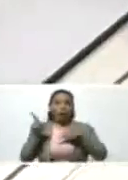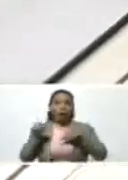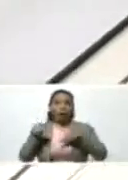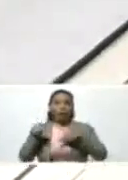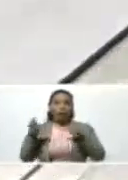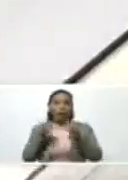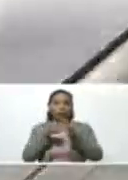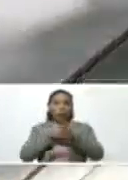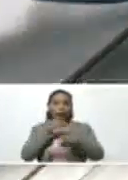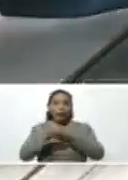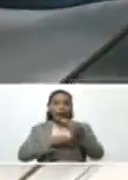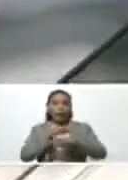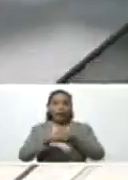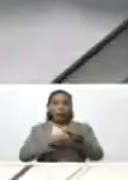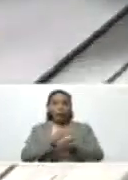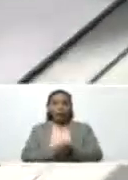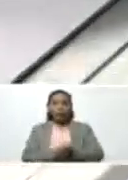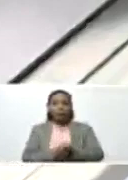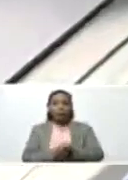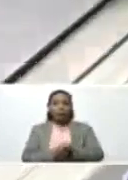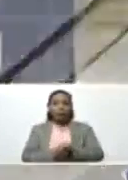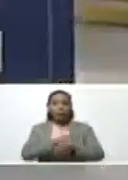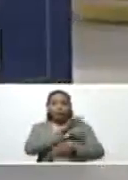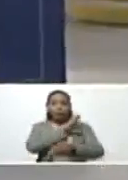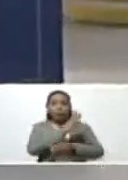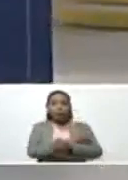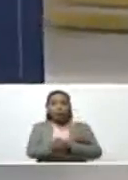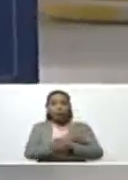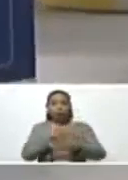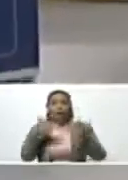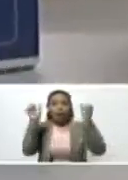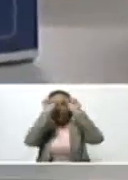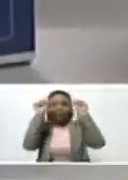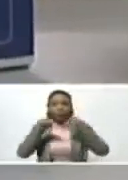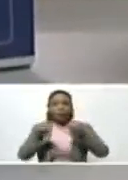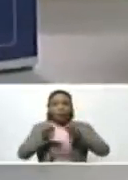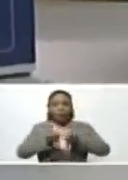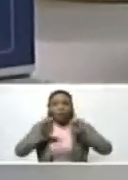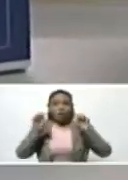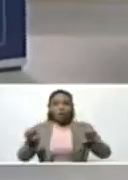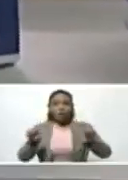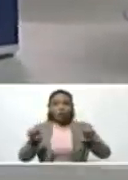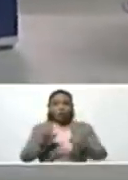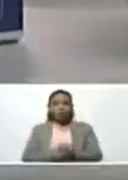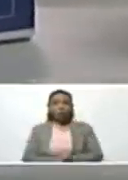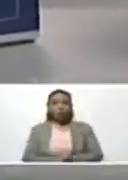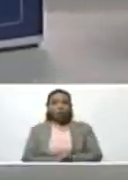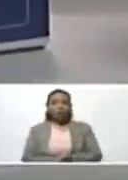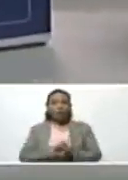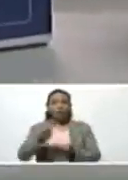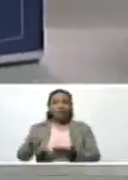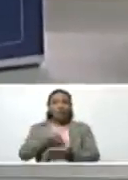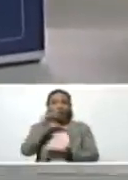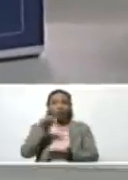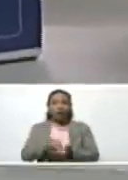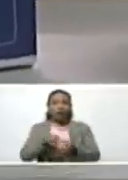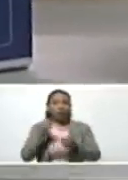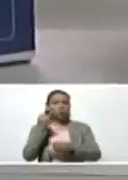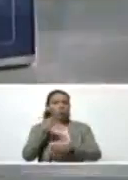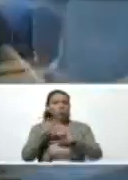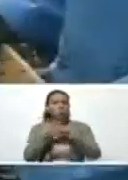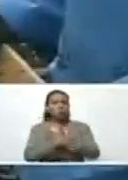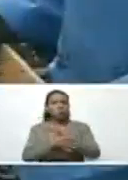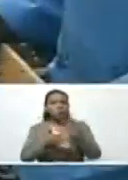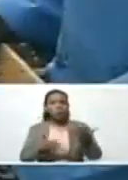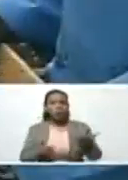garantizaremos y vamos a fortalecer lo que es el sistema educativo nacional en cuanto a lo que